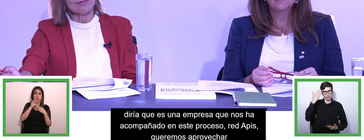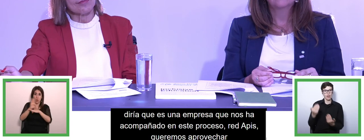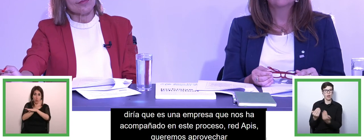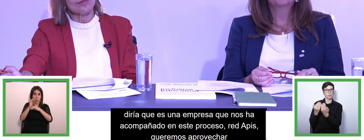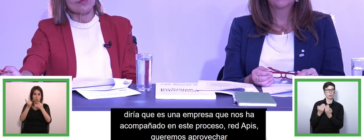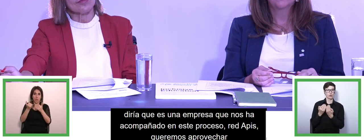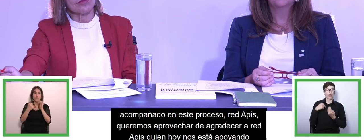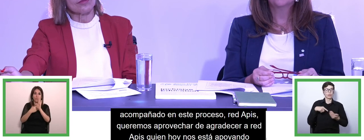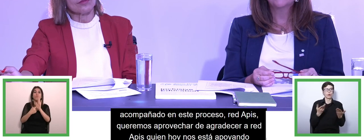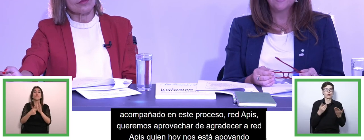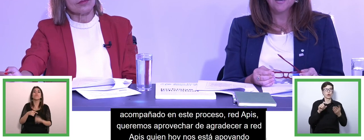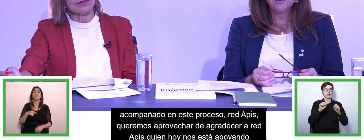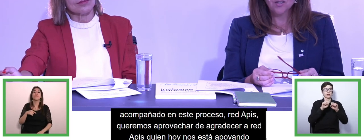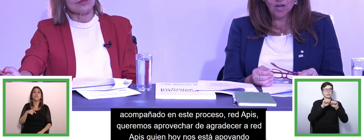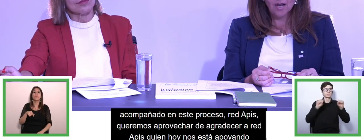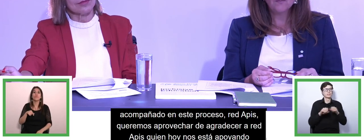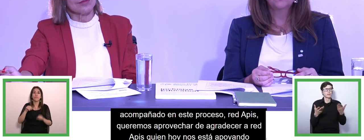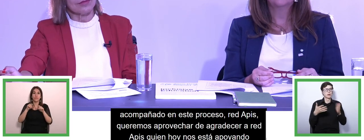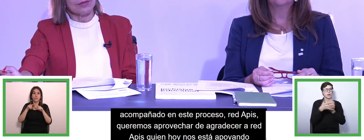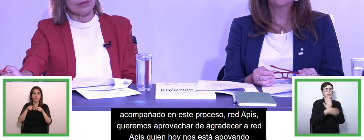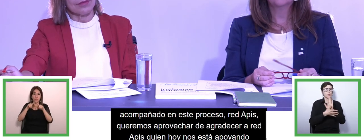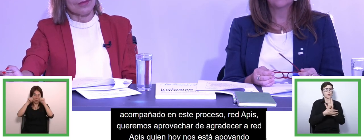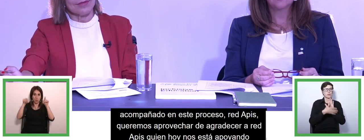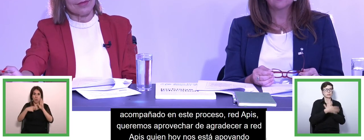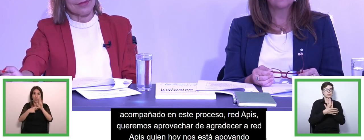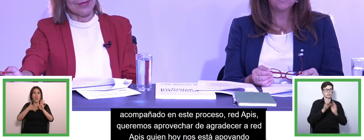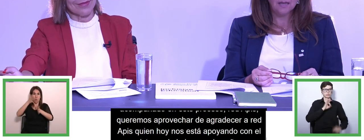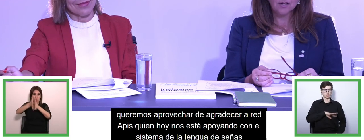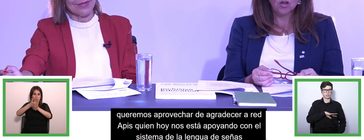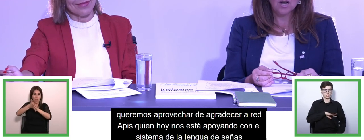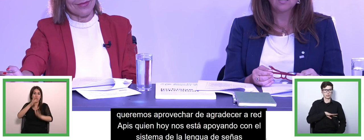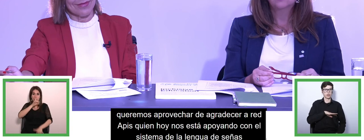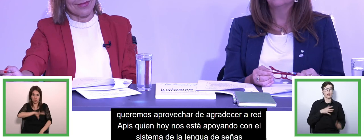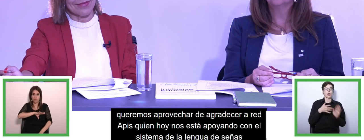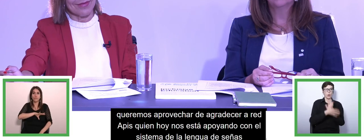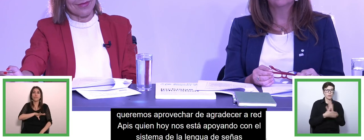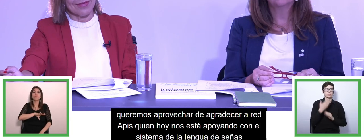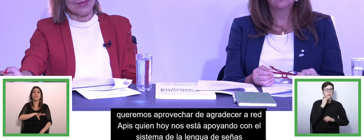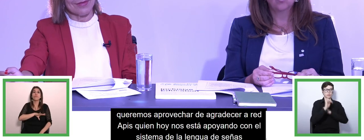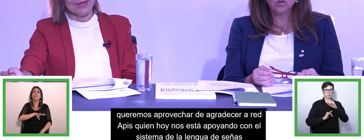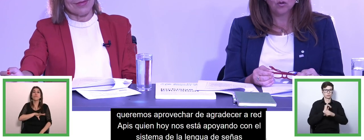la lengua de señas nacional la lengua de señas también internacional y con la traducción